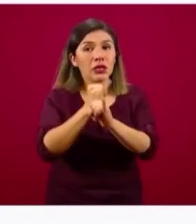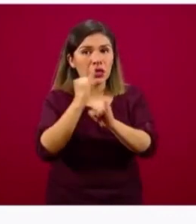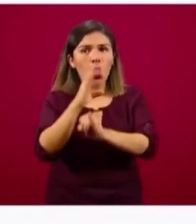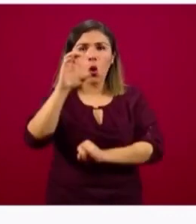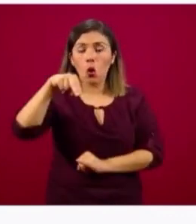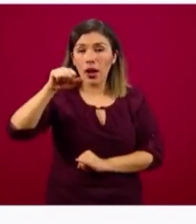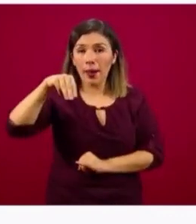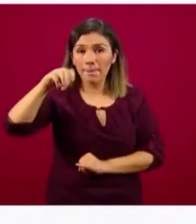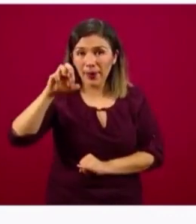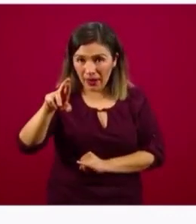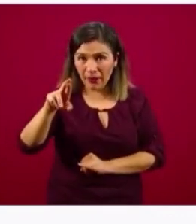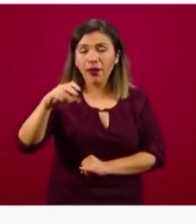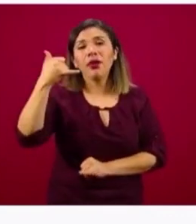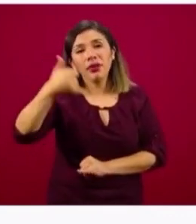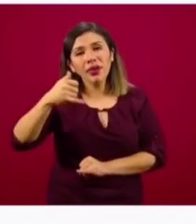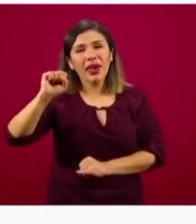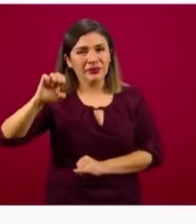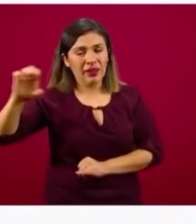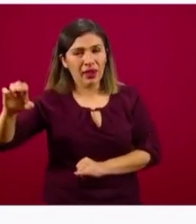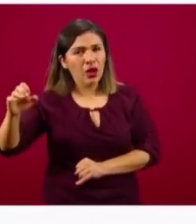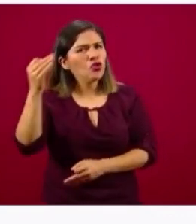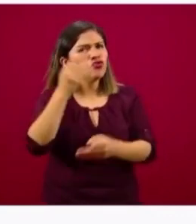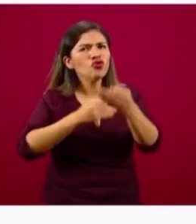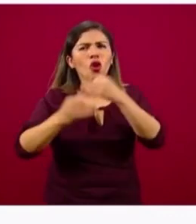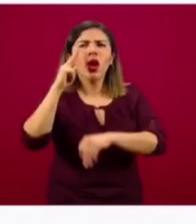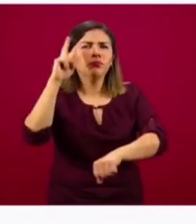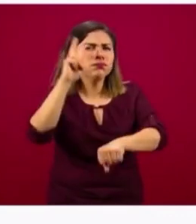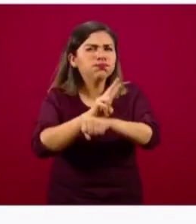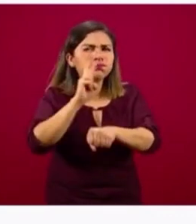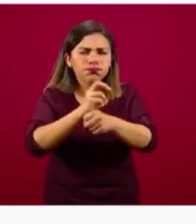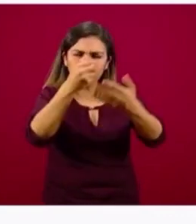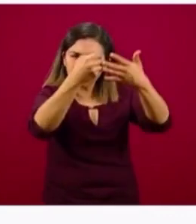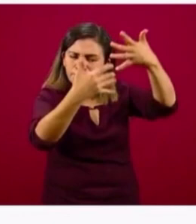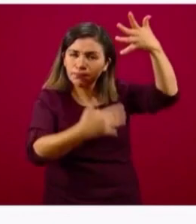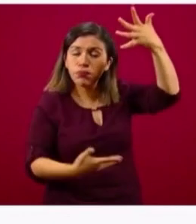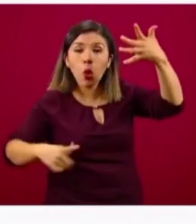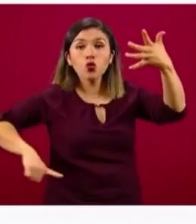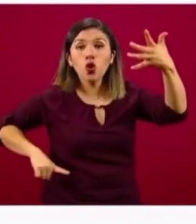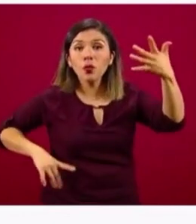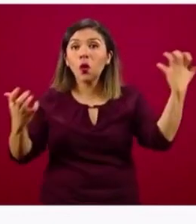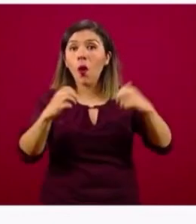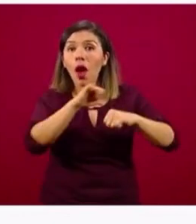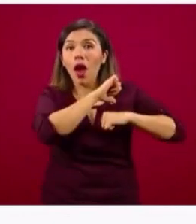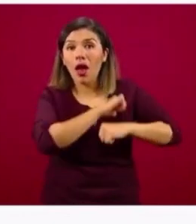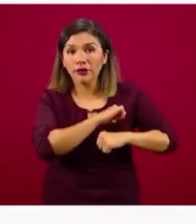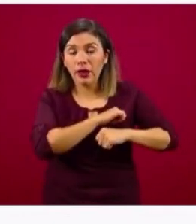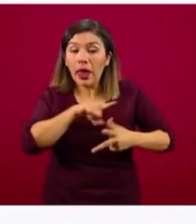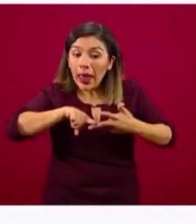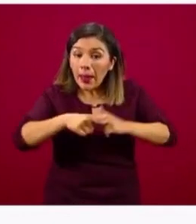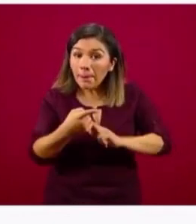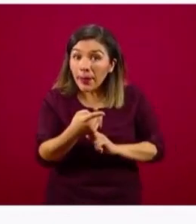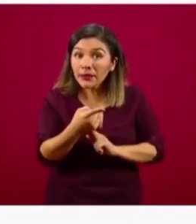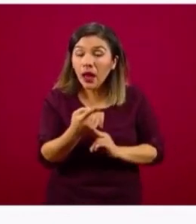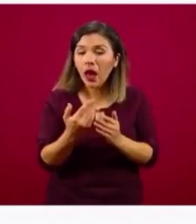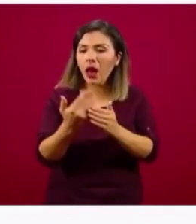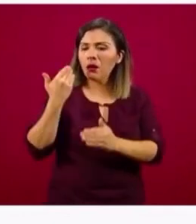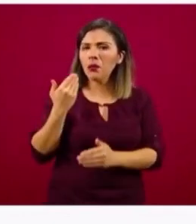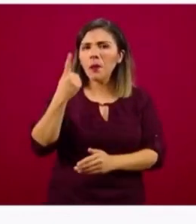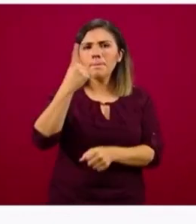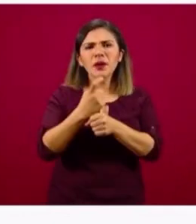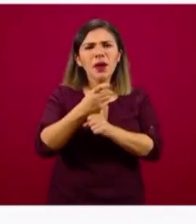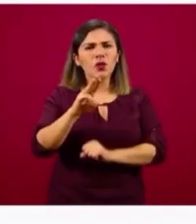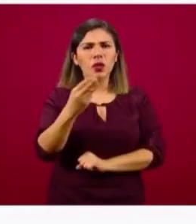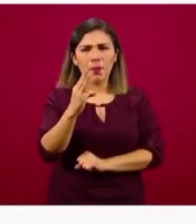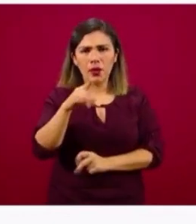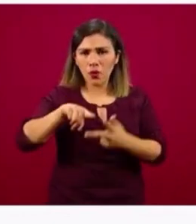Secretaría de Economía, todas las inspecciones del gobierno federal. Iniciamos este proceso el pasado 1º de mayo,